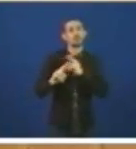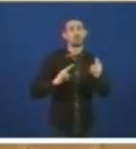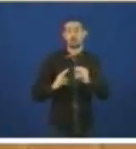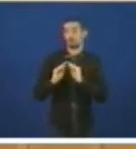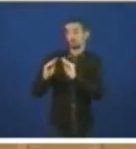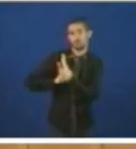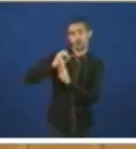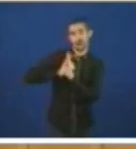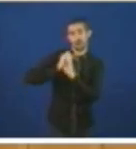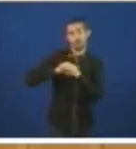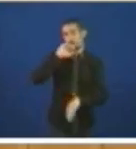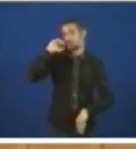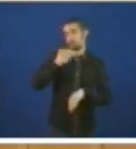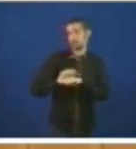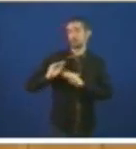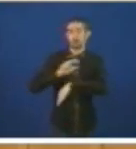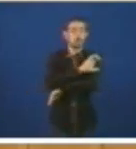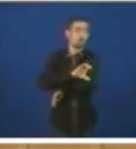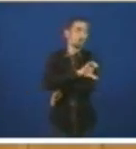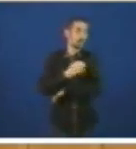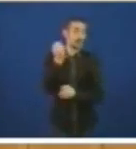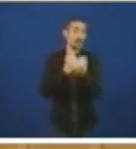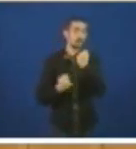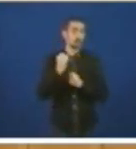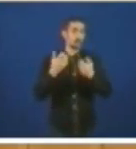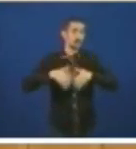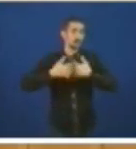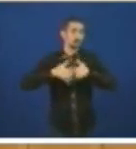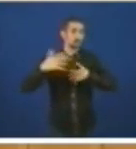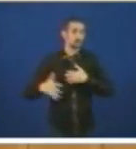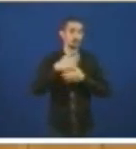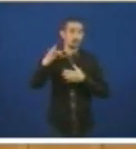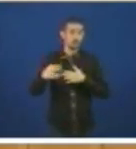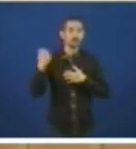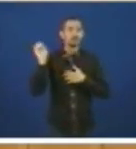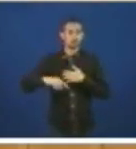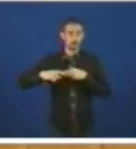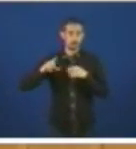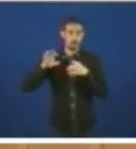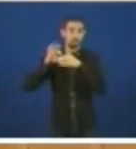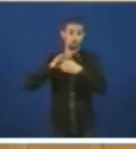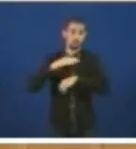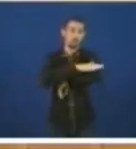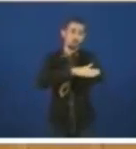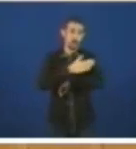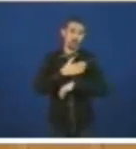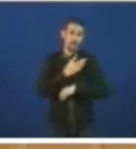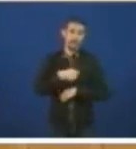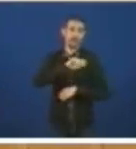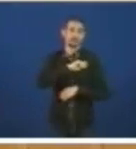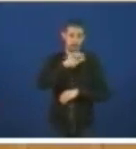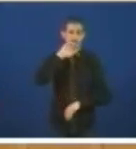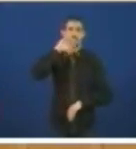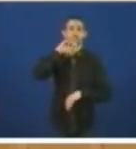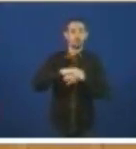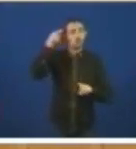da Consellería de Economía e Industria e, consecuentemente, do Governo do Estado a respeito desa